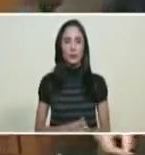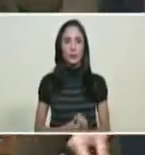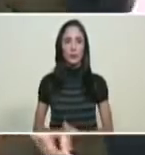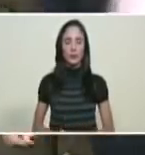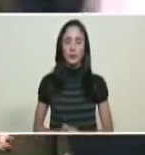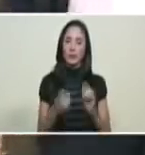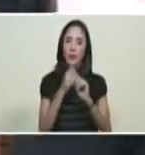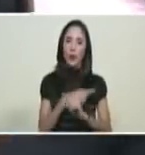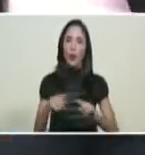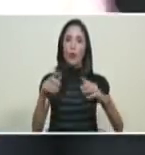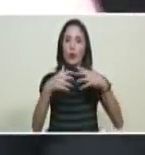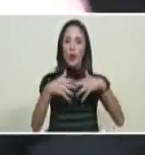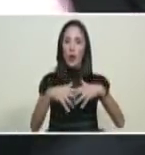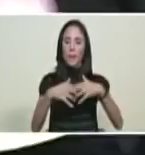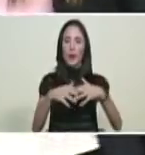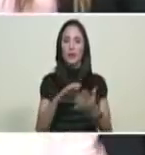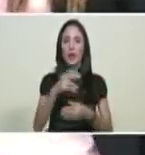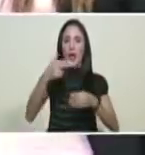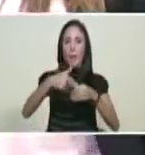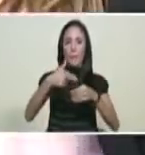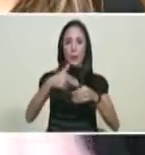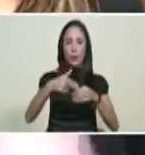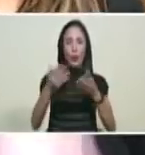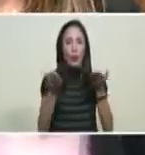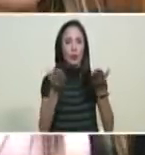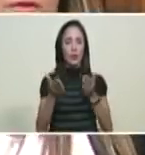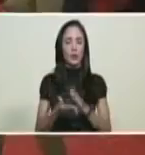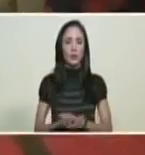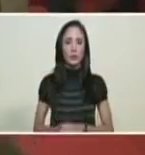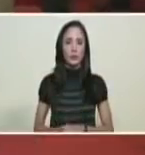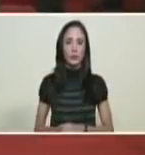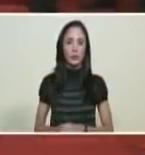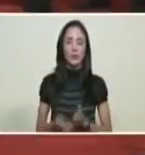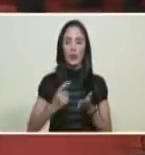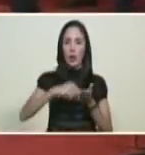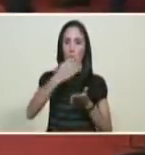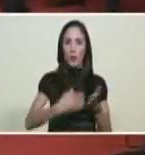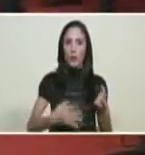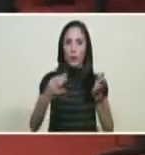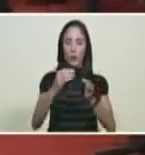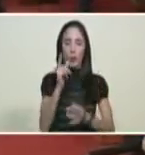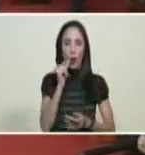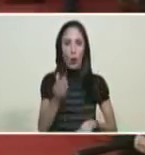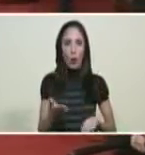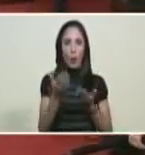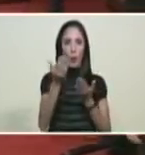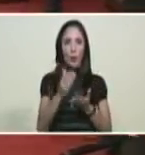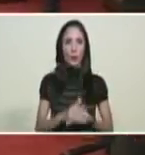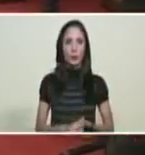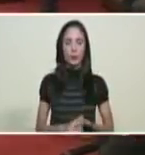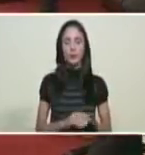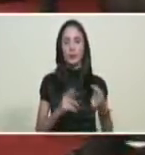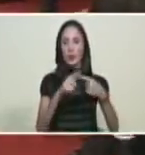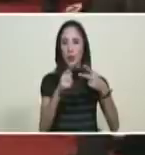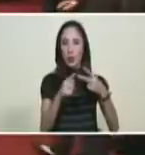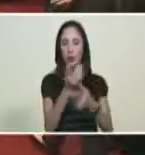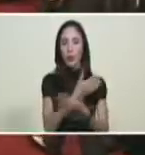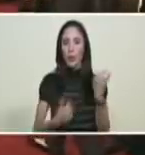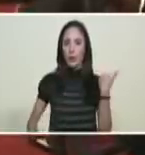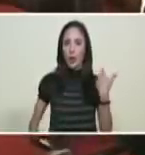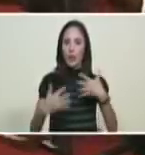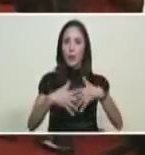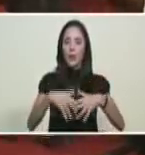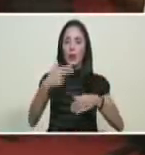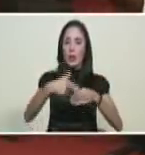Empresa Helios Petroleum Service. Firman ciudadano Fabio Guili y ciudadano Manuel Quevedo, presidente de